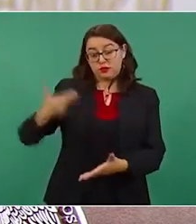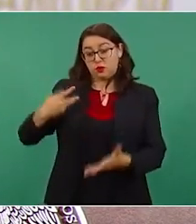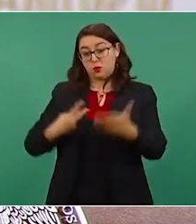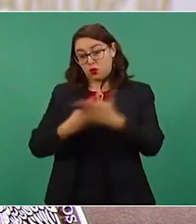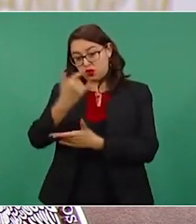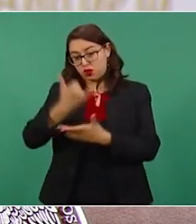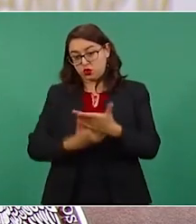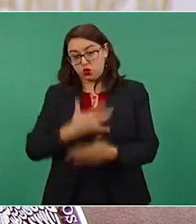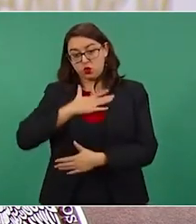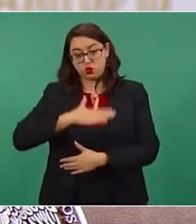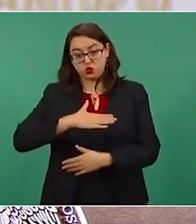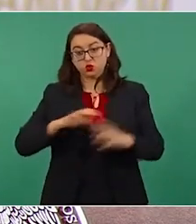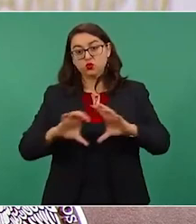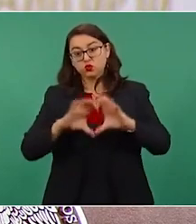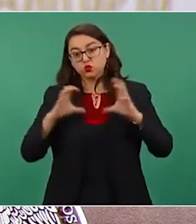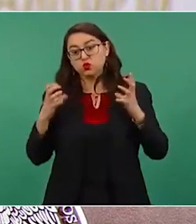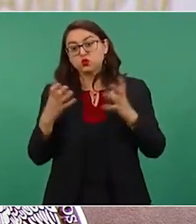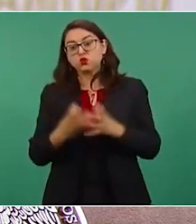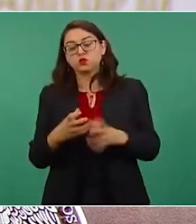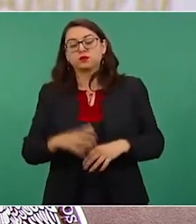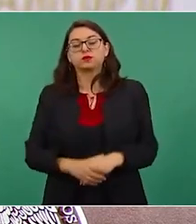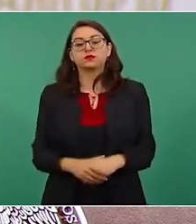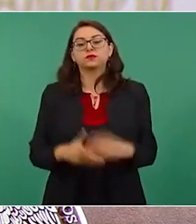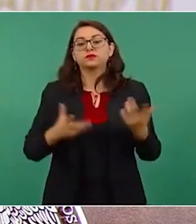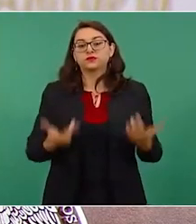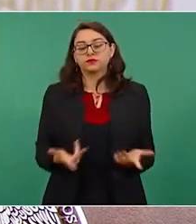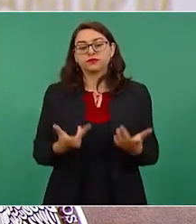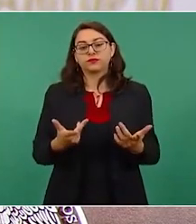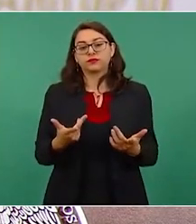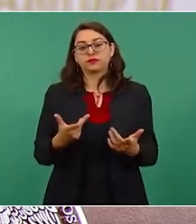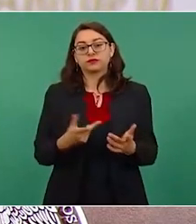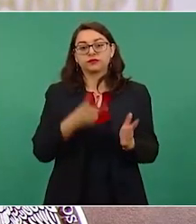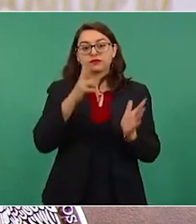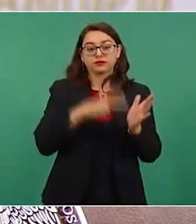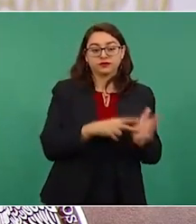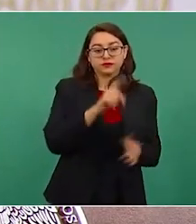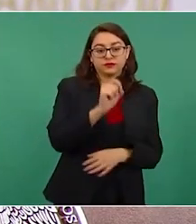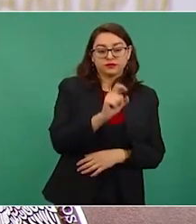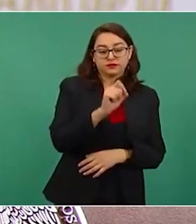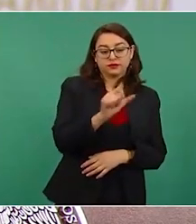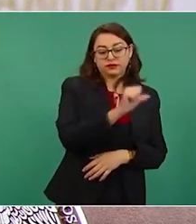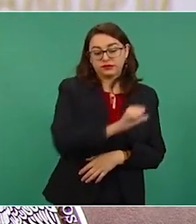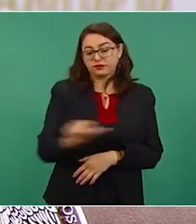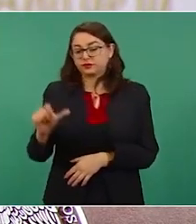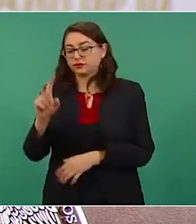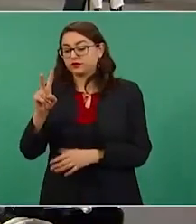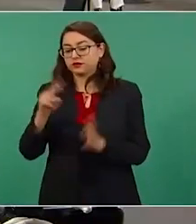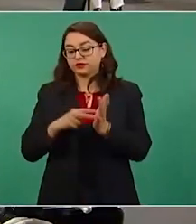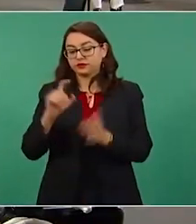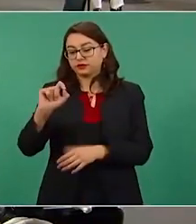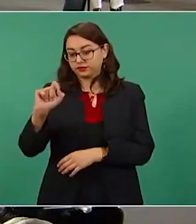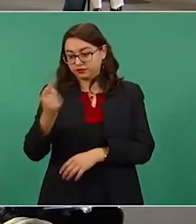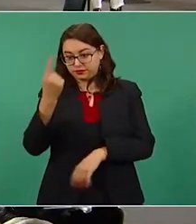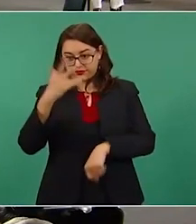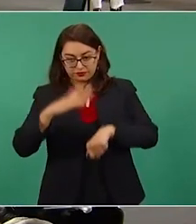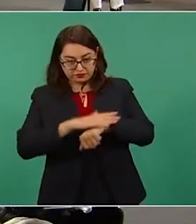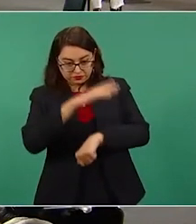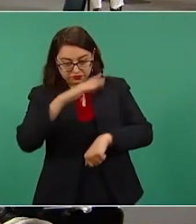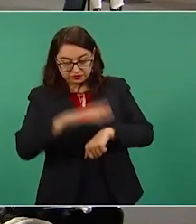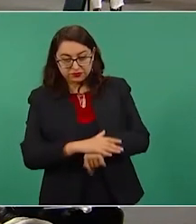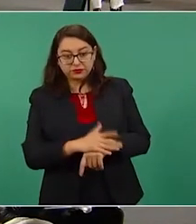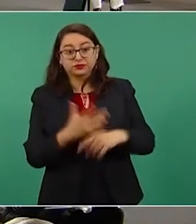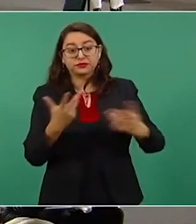publicó su índice de Estado de Derecho en México 2020-2021, según el cual